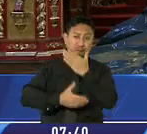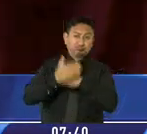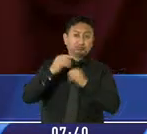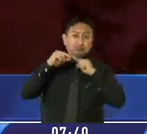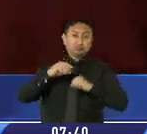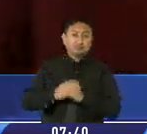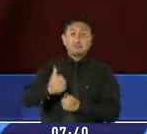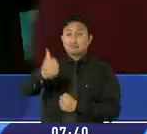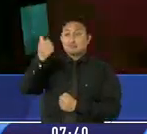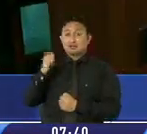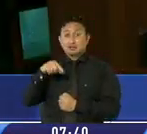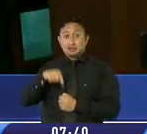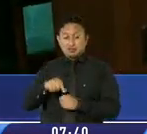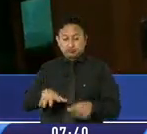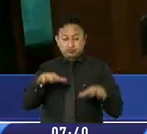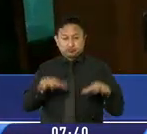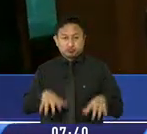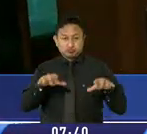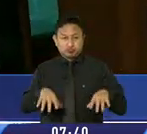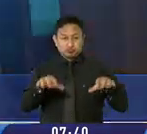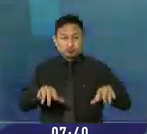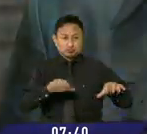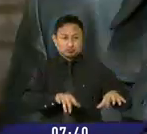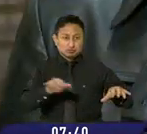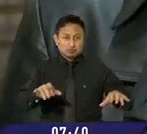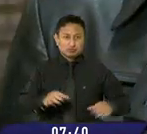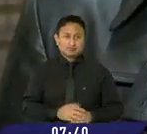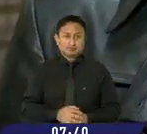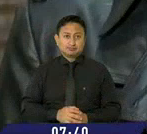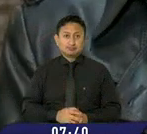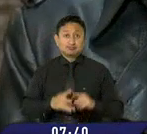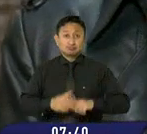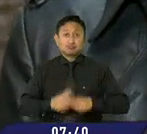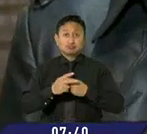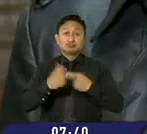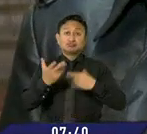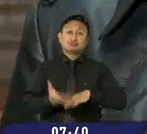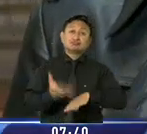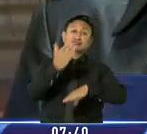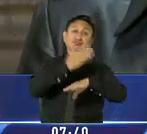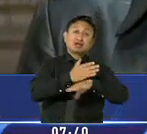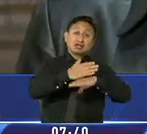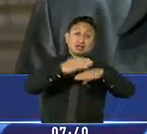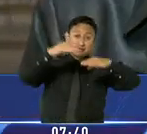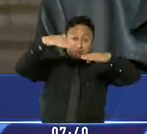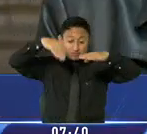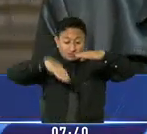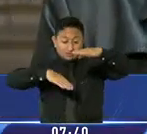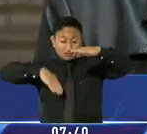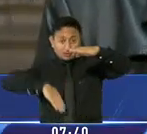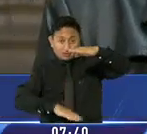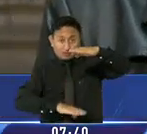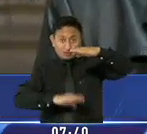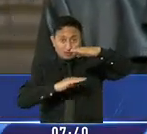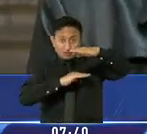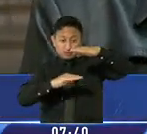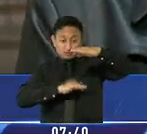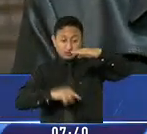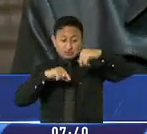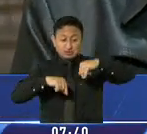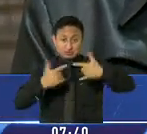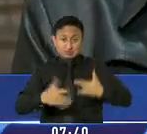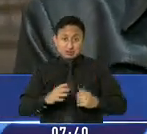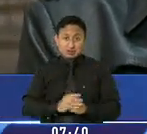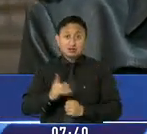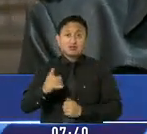pequeño órgano que recuerda la ubicación de la primera construcción. Se encontraron pisos más antiguos abajo, así que también estamos esperando que